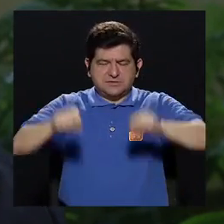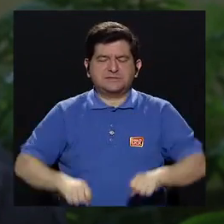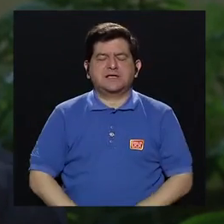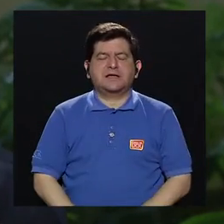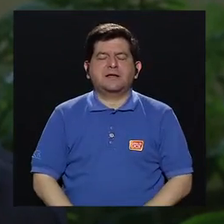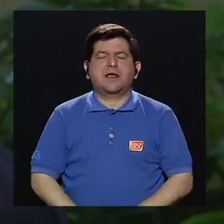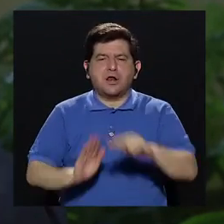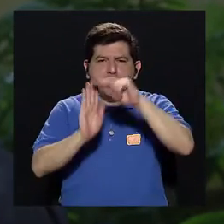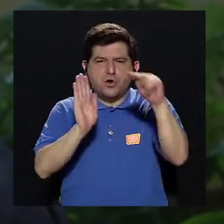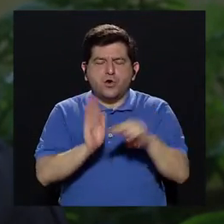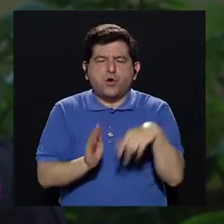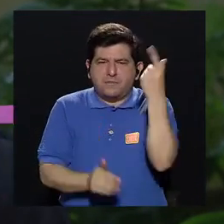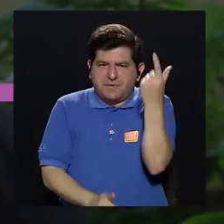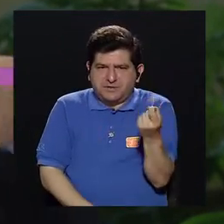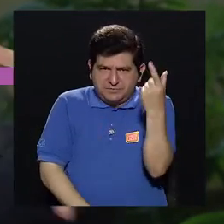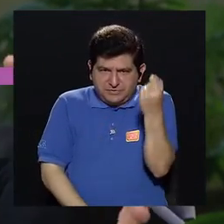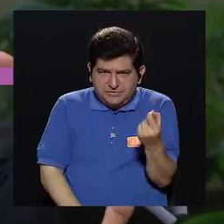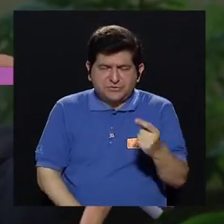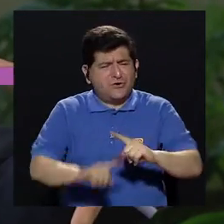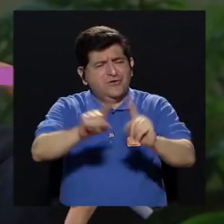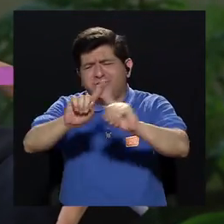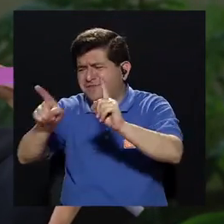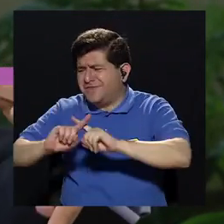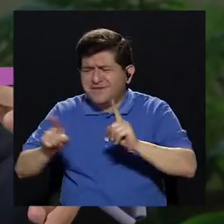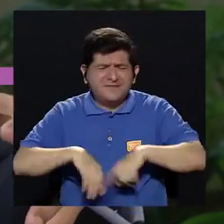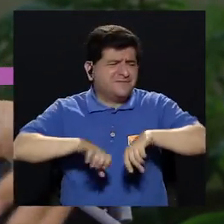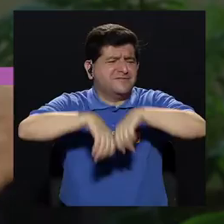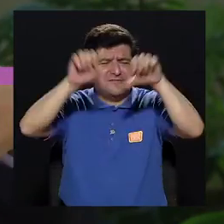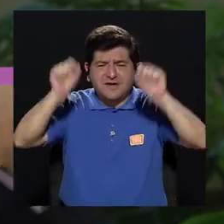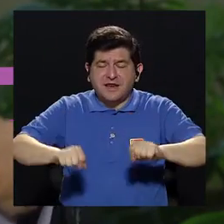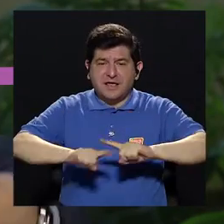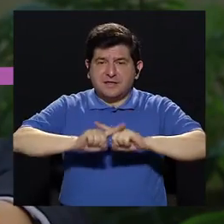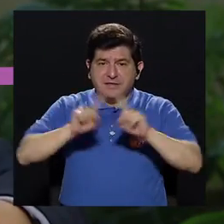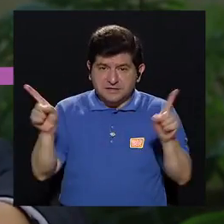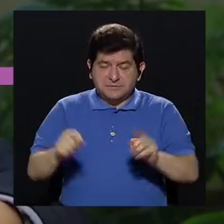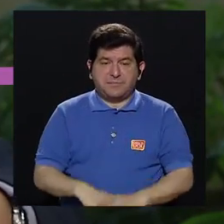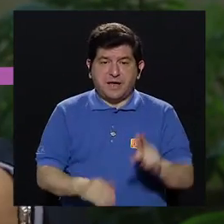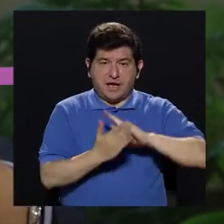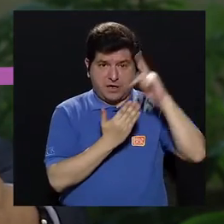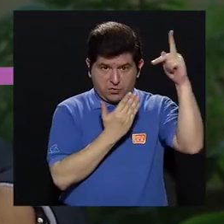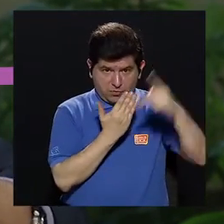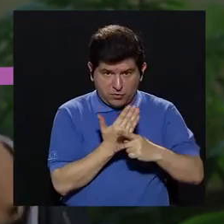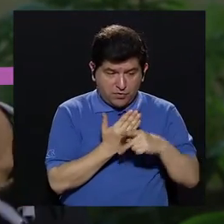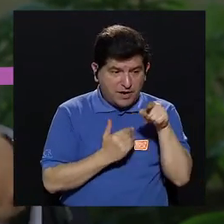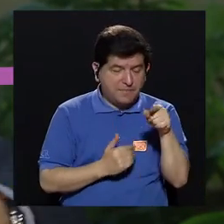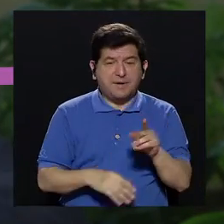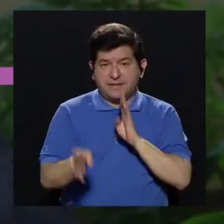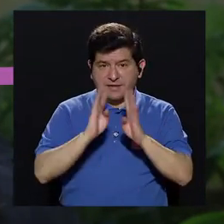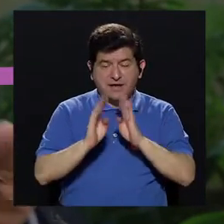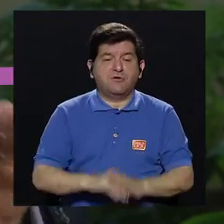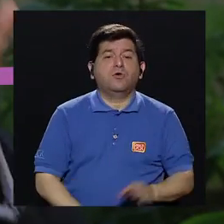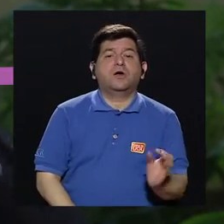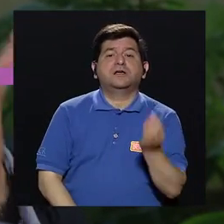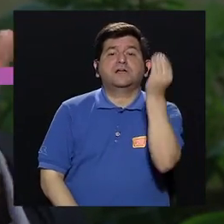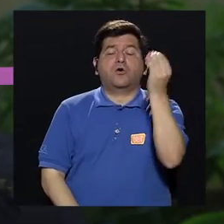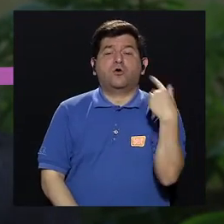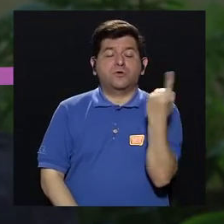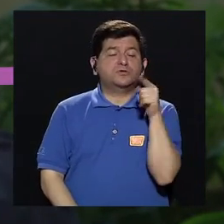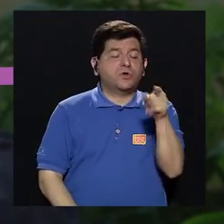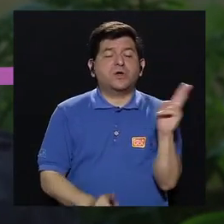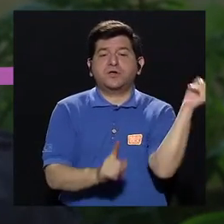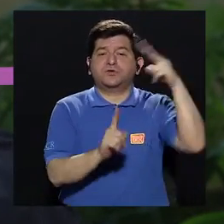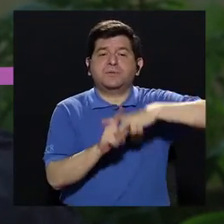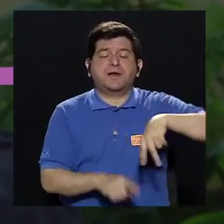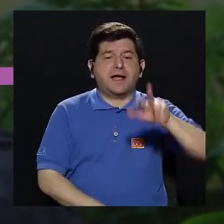la ley marco de pensiones, o sea, hay un montón de otros regímenes, pero este programa es para los jóvenes. A los jóvenes solo les